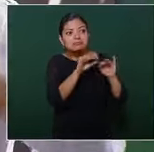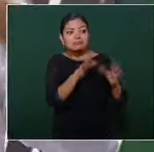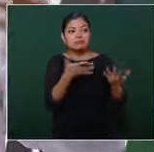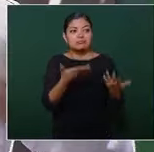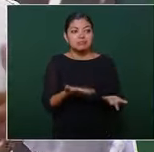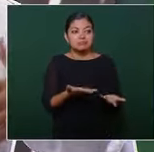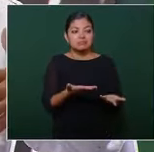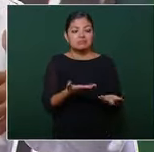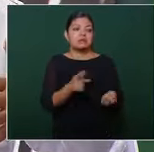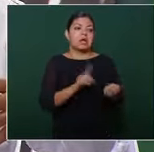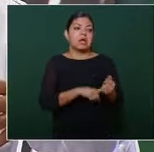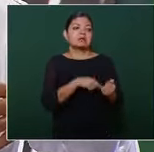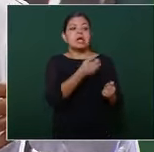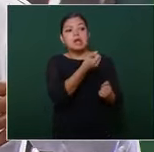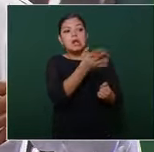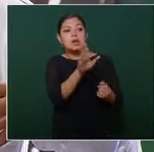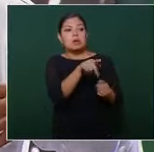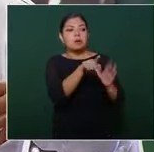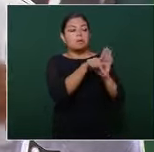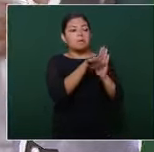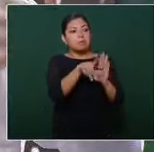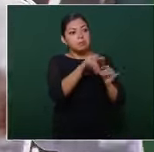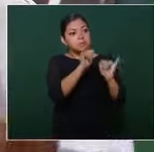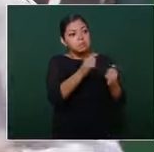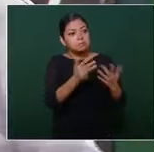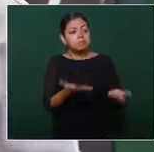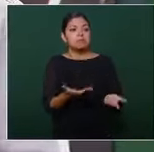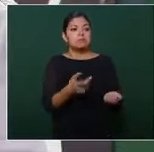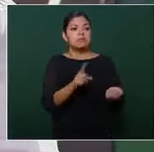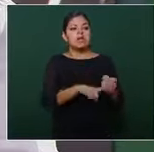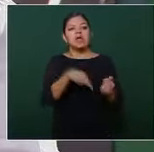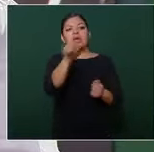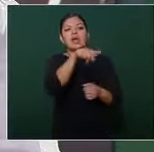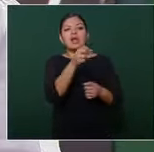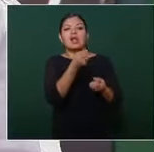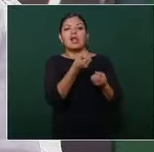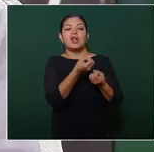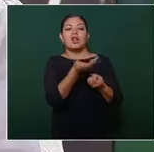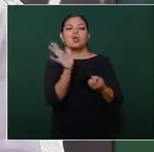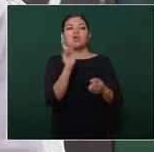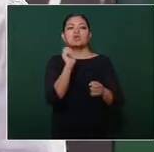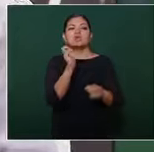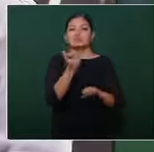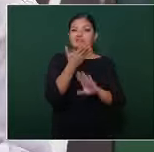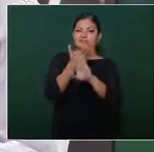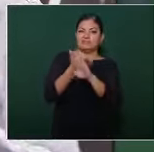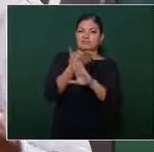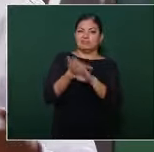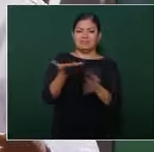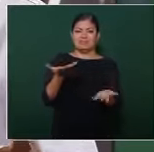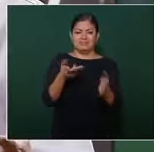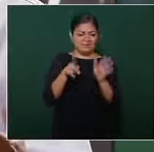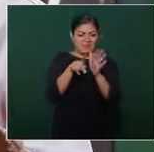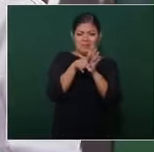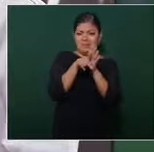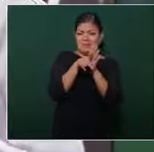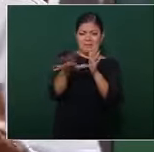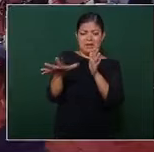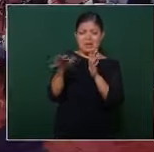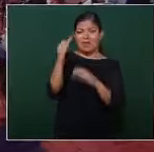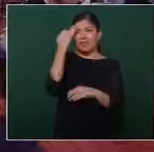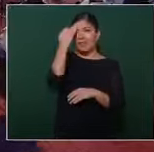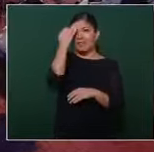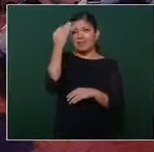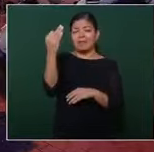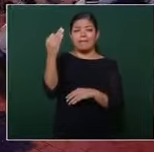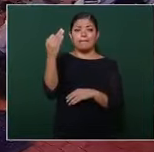independiente opositor el periodismo de la época